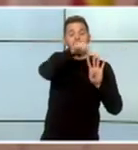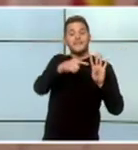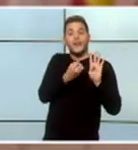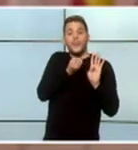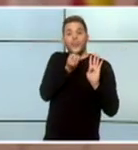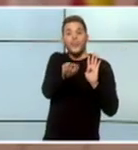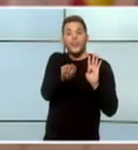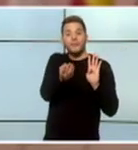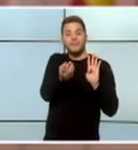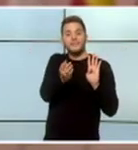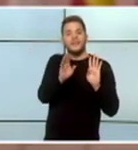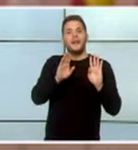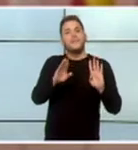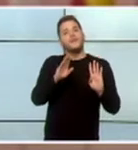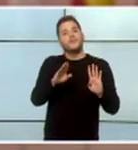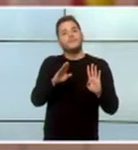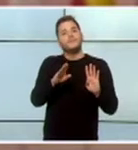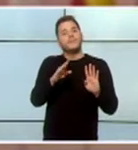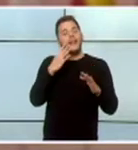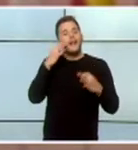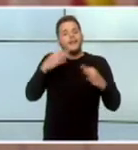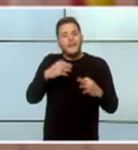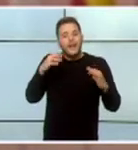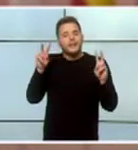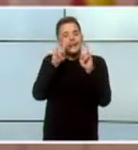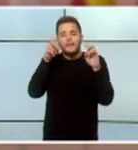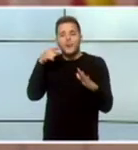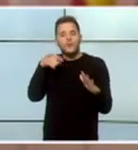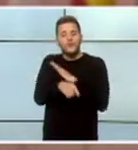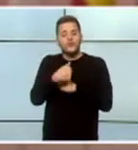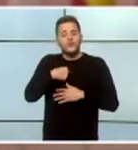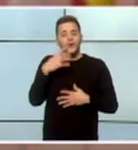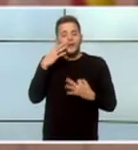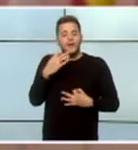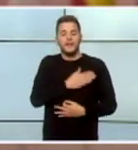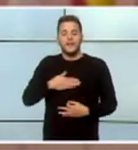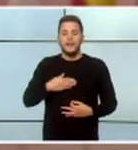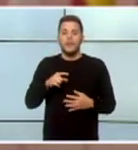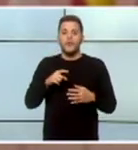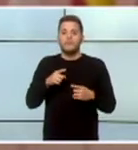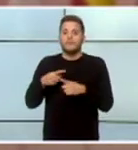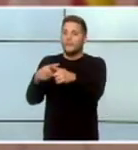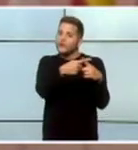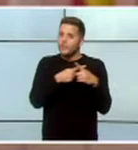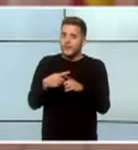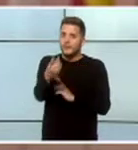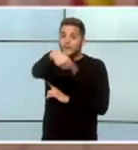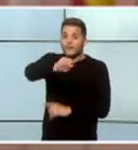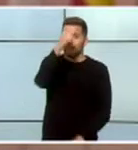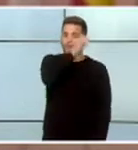él... ...el mensaje de fondo... ...el que verdaderamente me importa... ...compartir con todos vosotros... ...con todas vosotras...